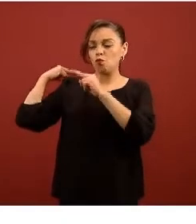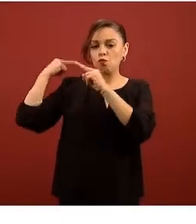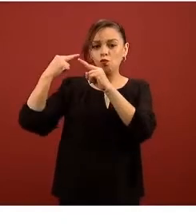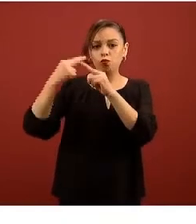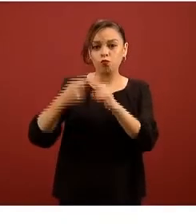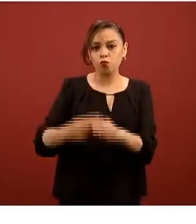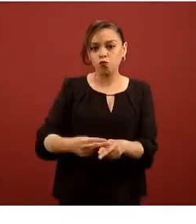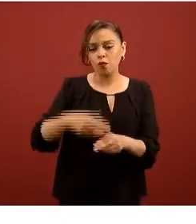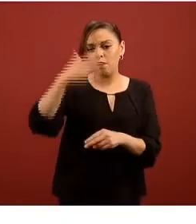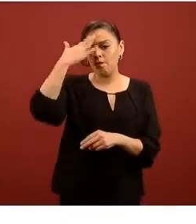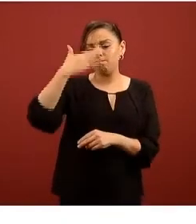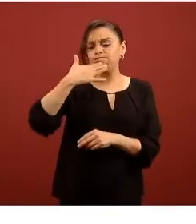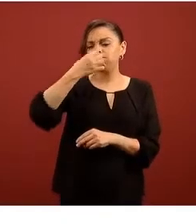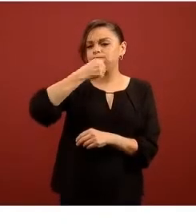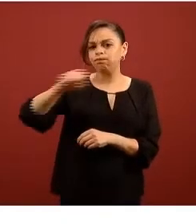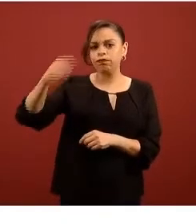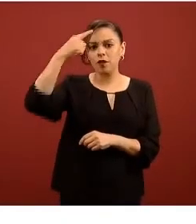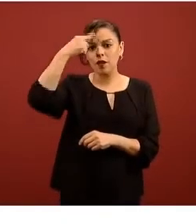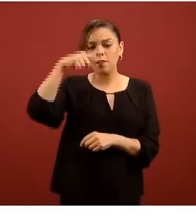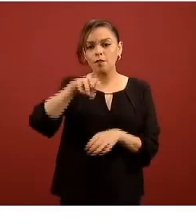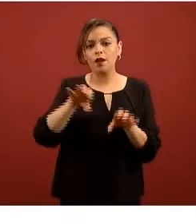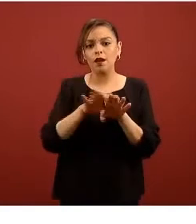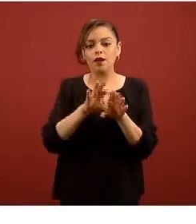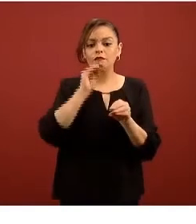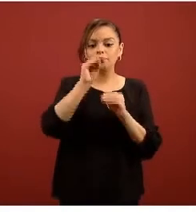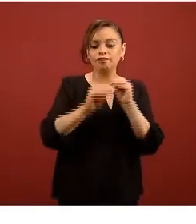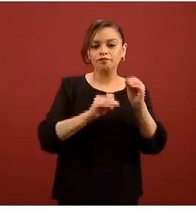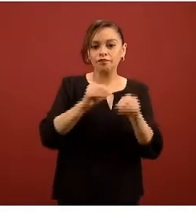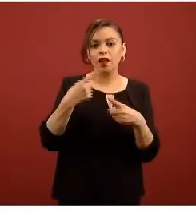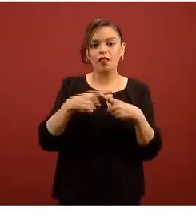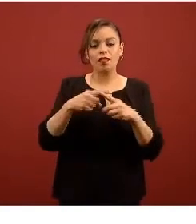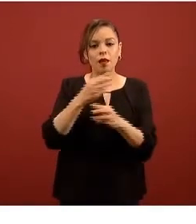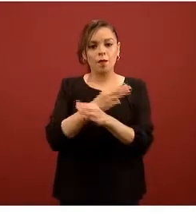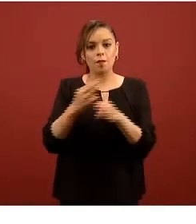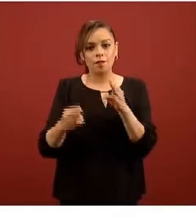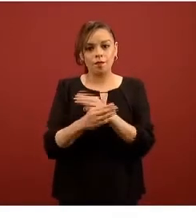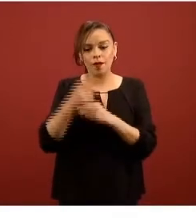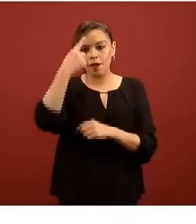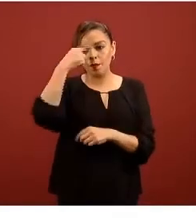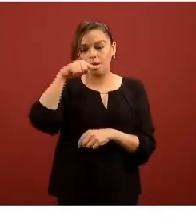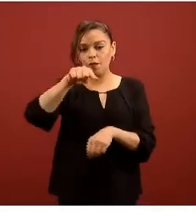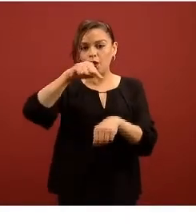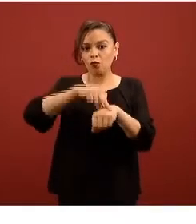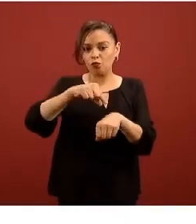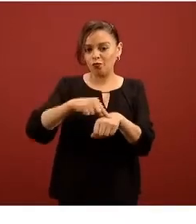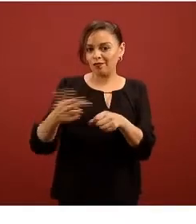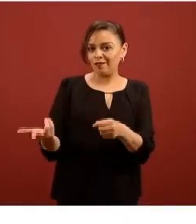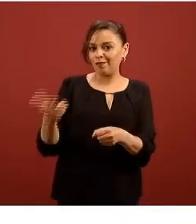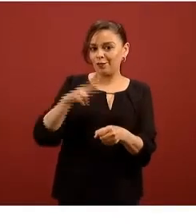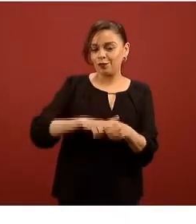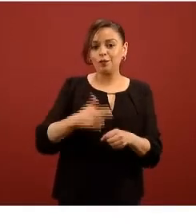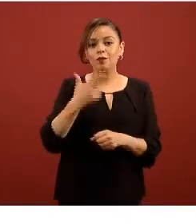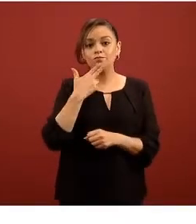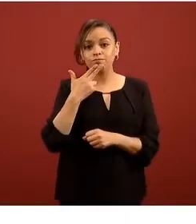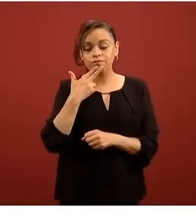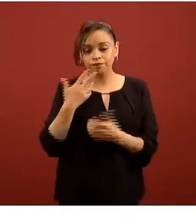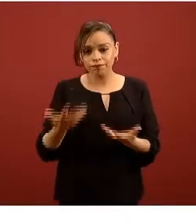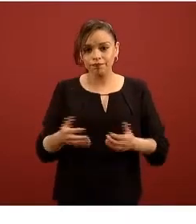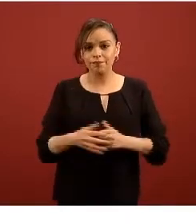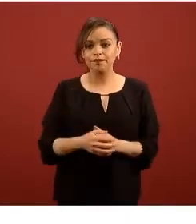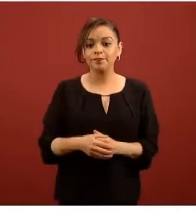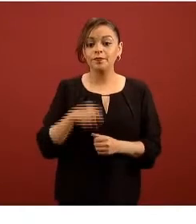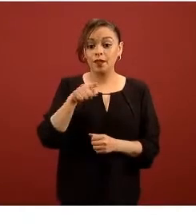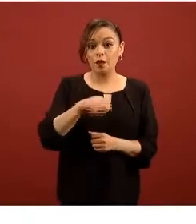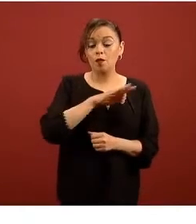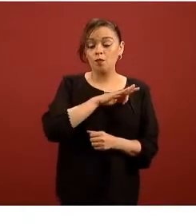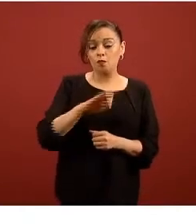y la instalación de equipos médicos Biosman tiene alto desempeño para ser usado